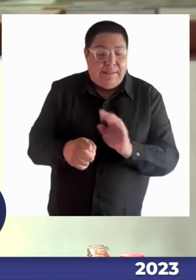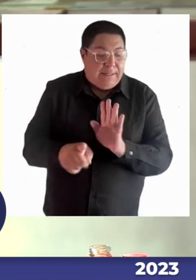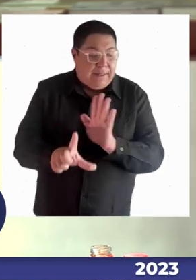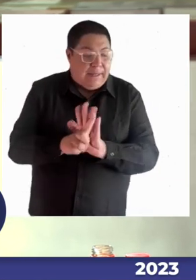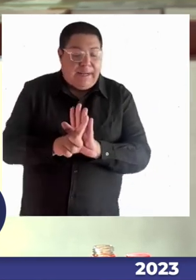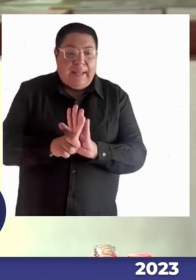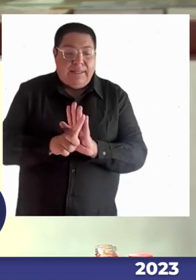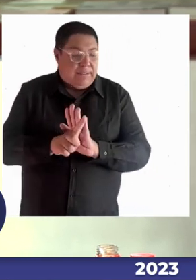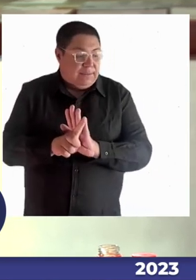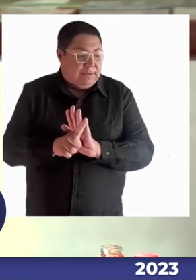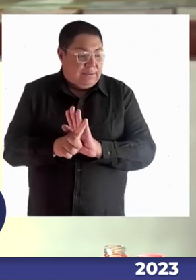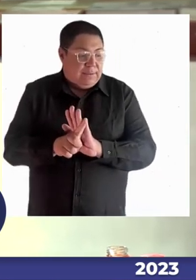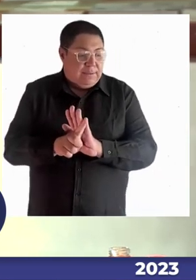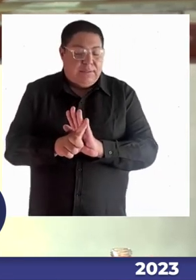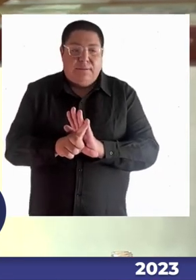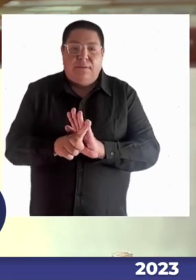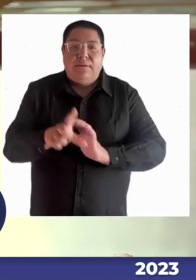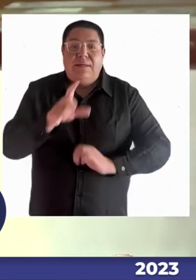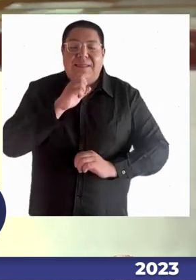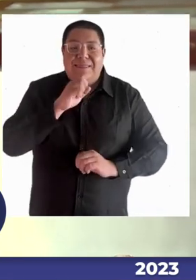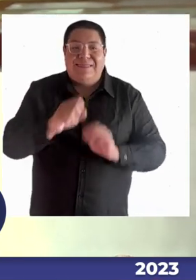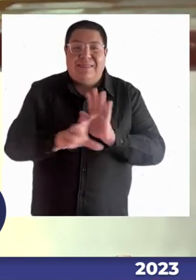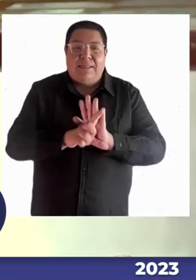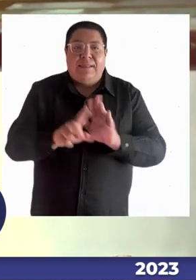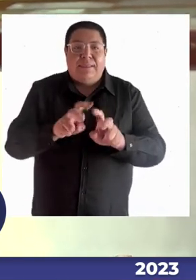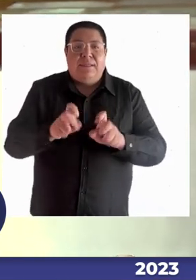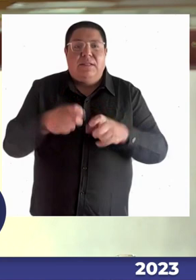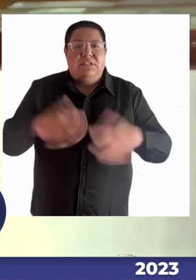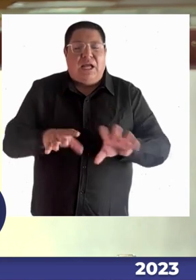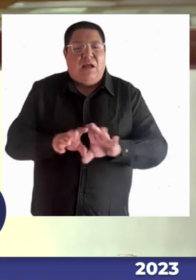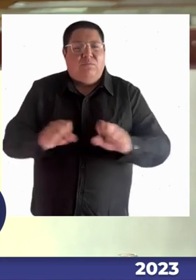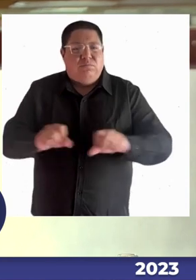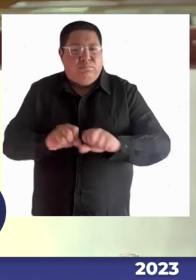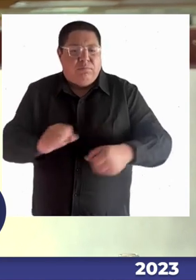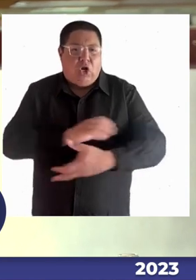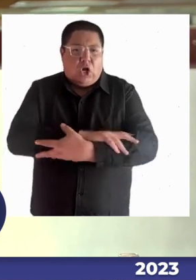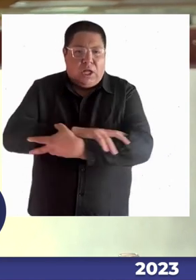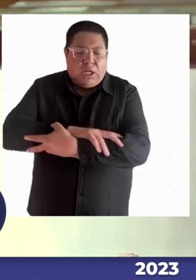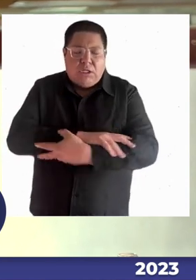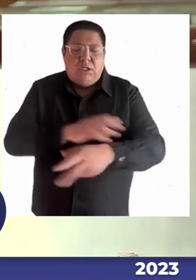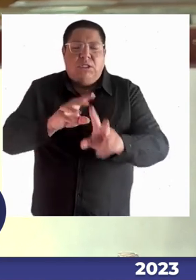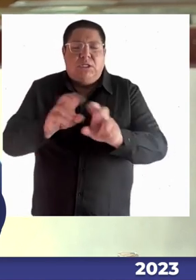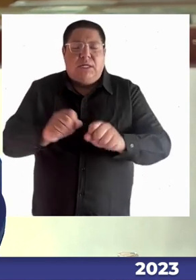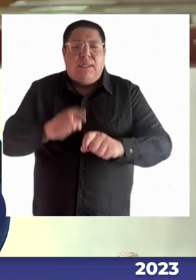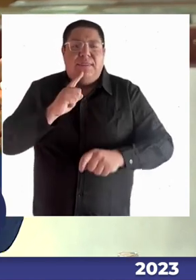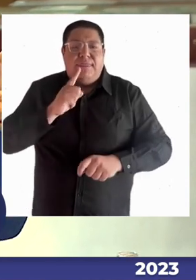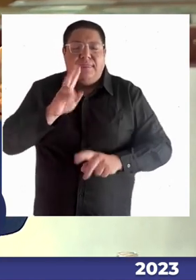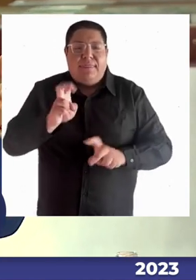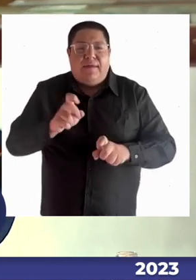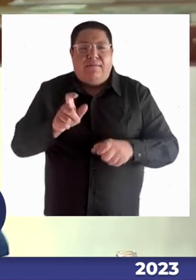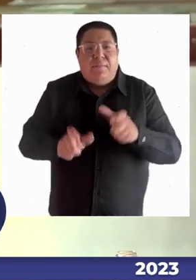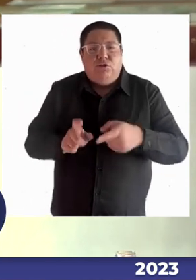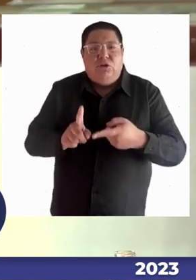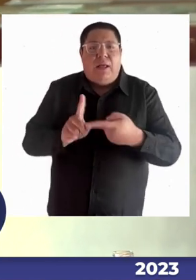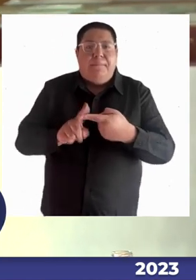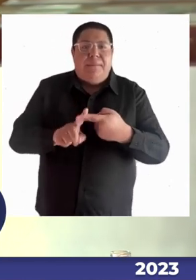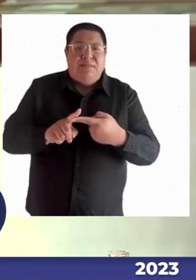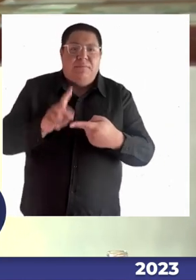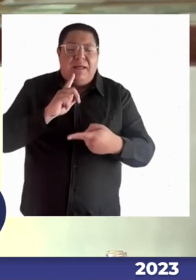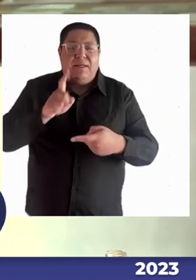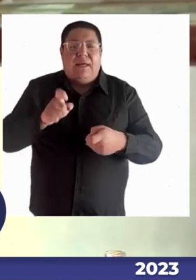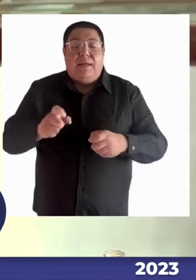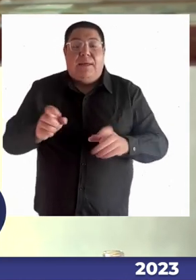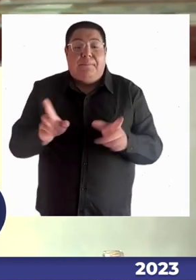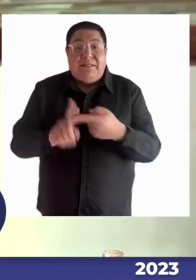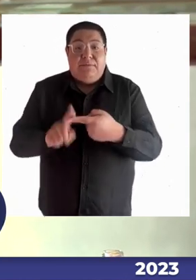Y por eso mismo también existe la perspectiva de género en el autismo, porque se abren y se dan las luces de que el